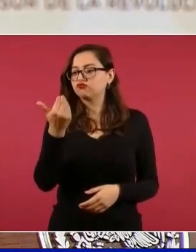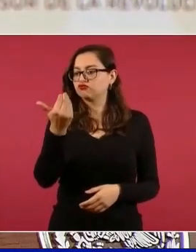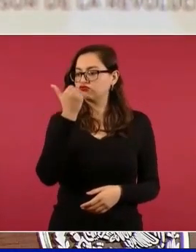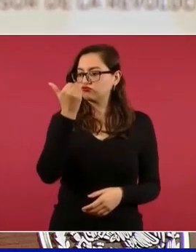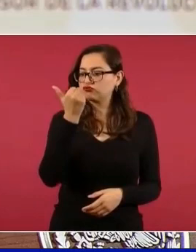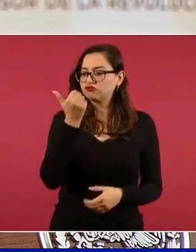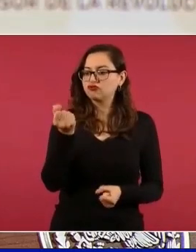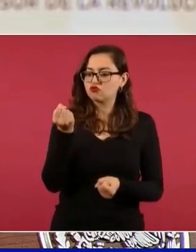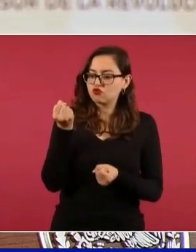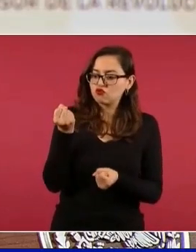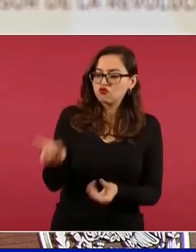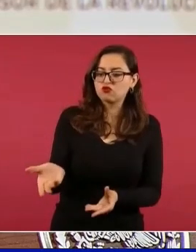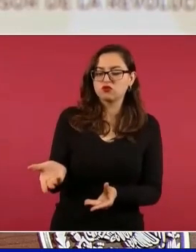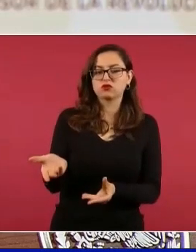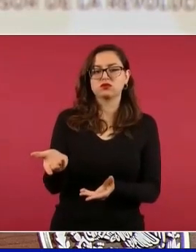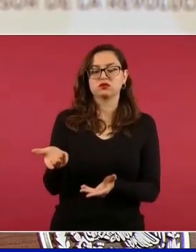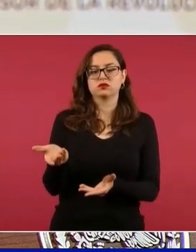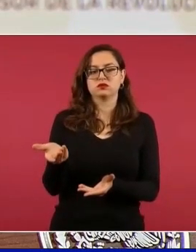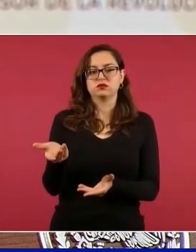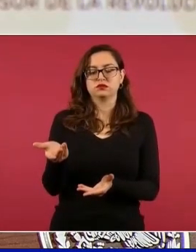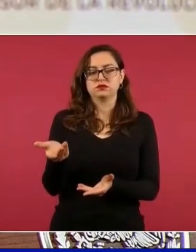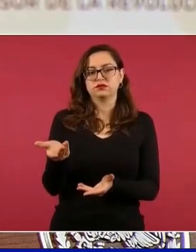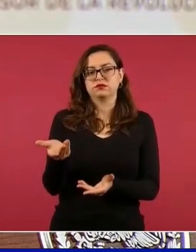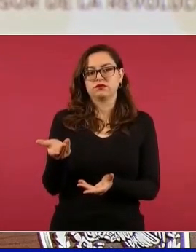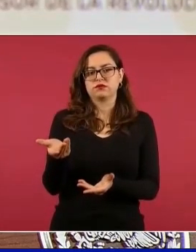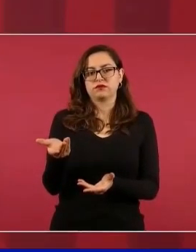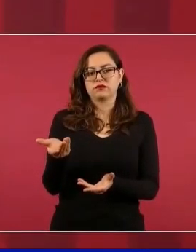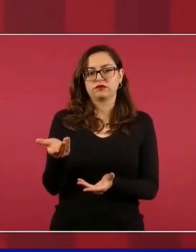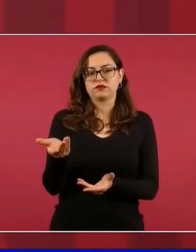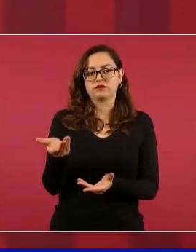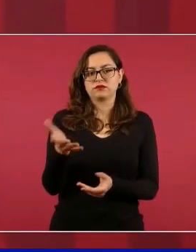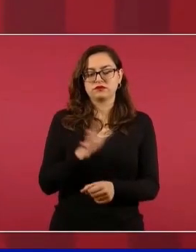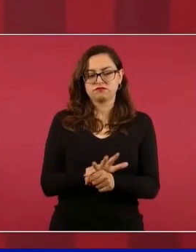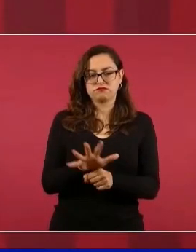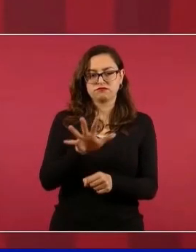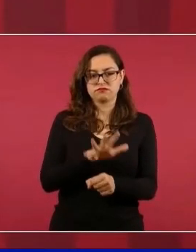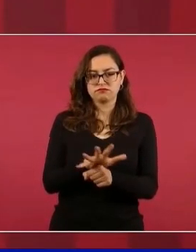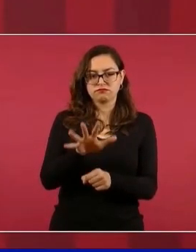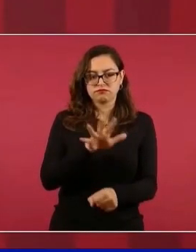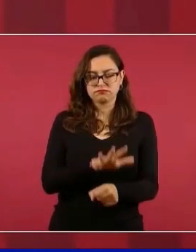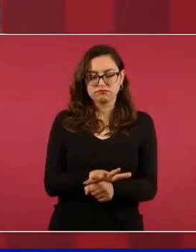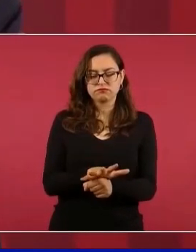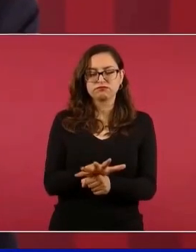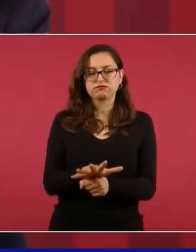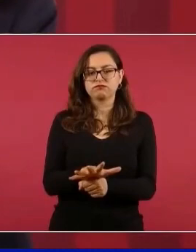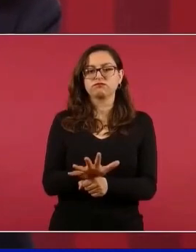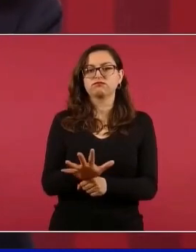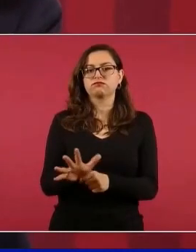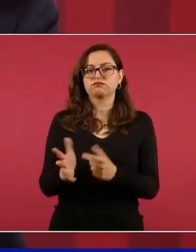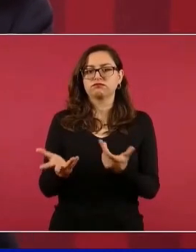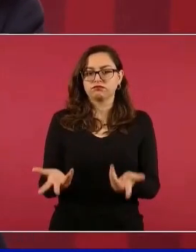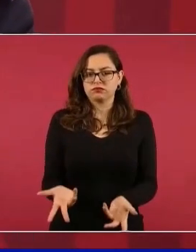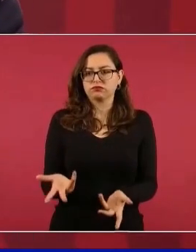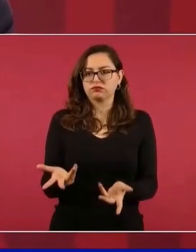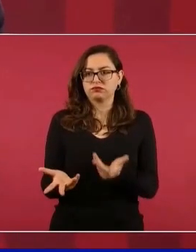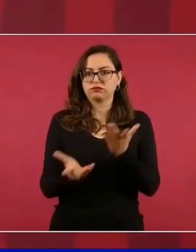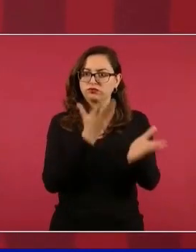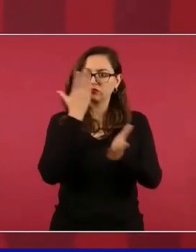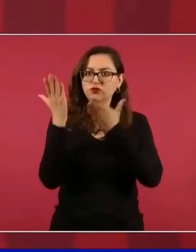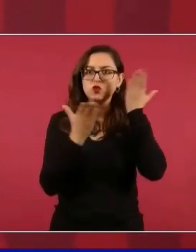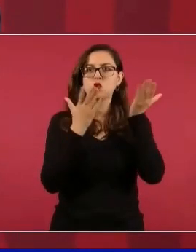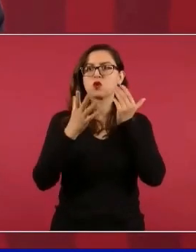poder internalizar